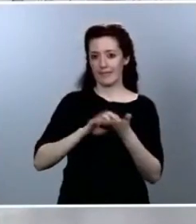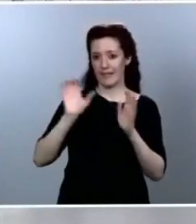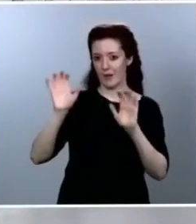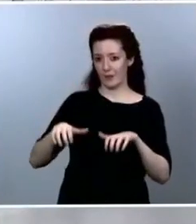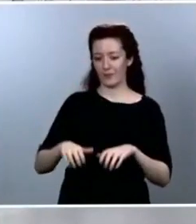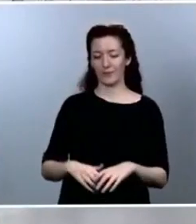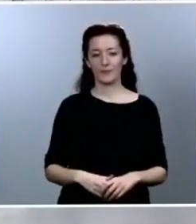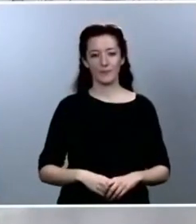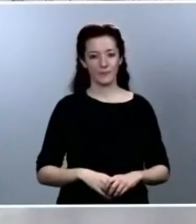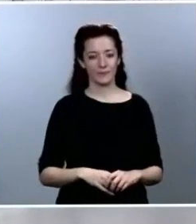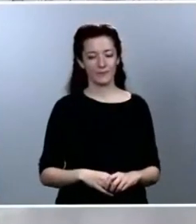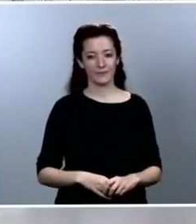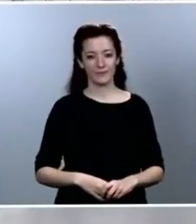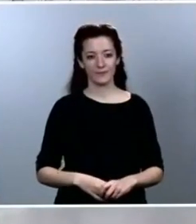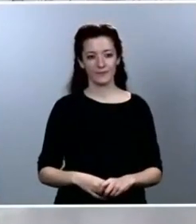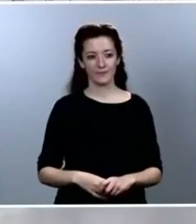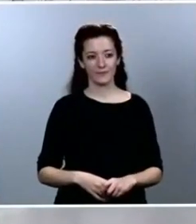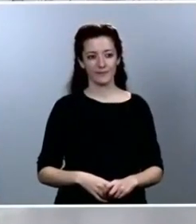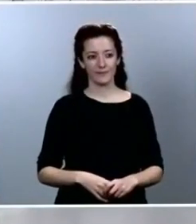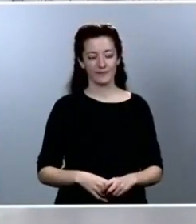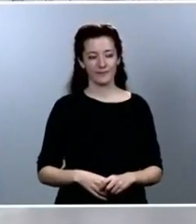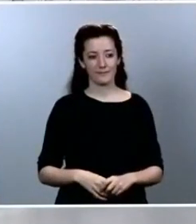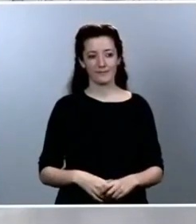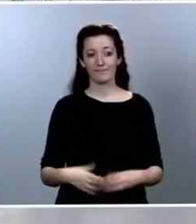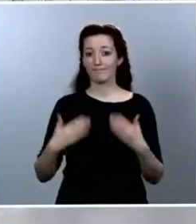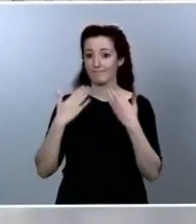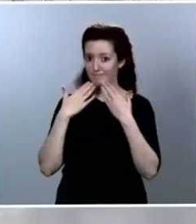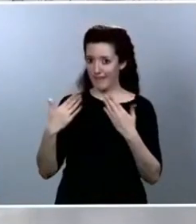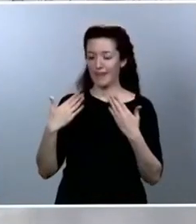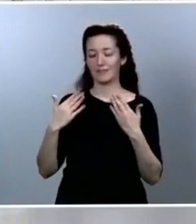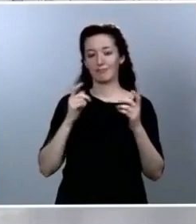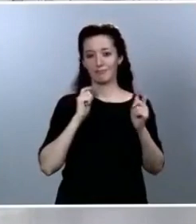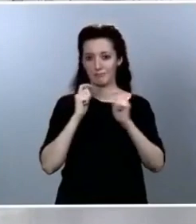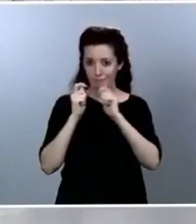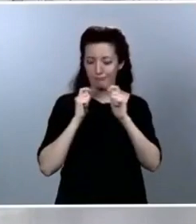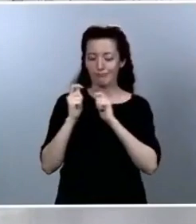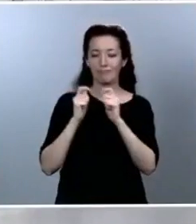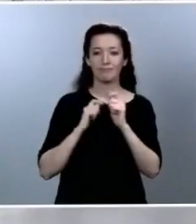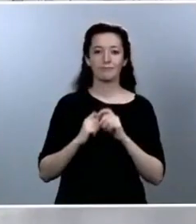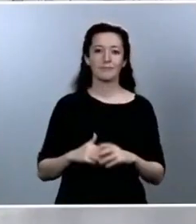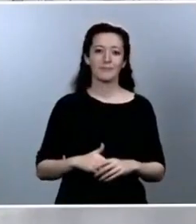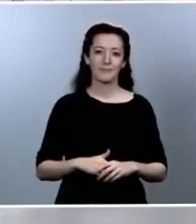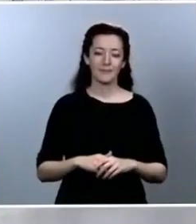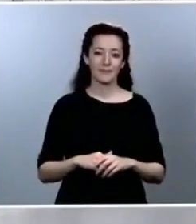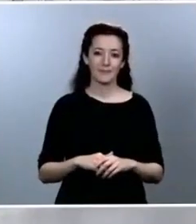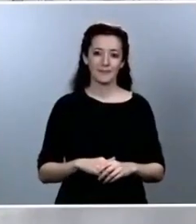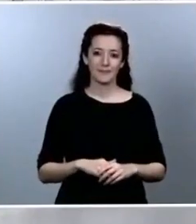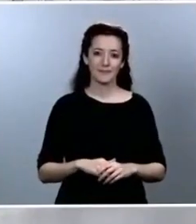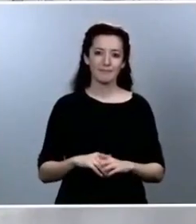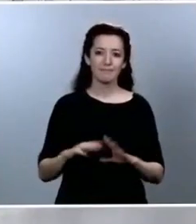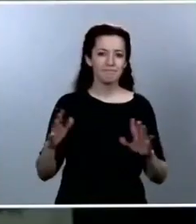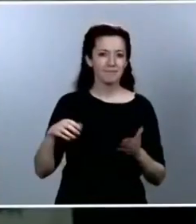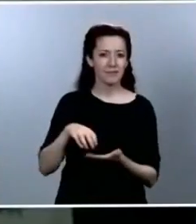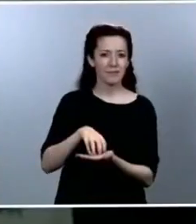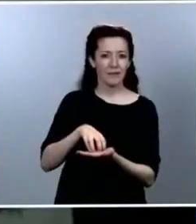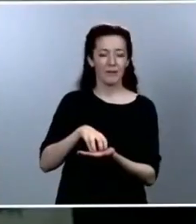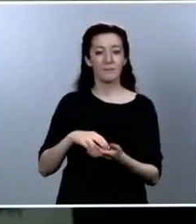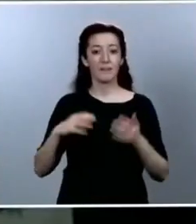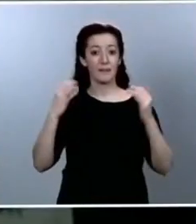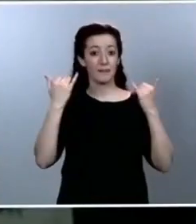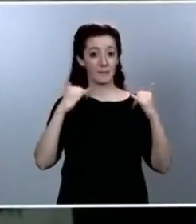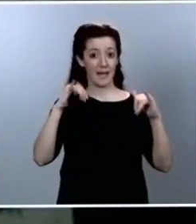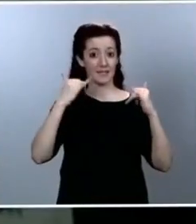y León. Gracias por esta rueda de prensa. No nos ha aclarado si en los paseos de adultos se van a incluir a las personas mayores,